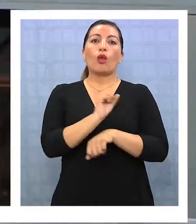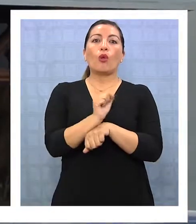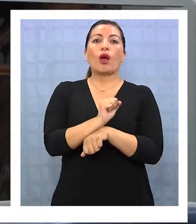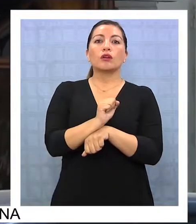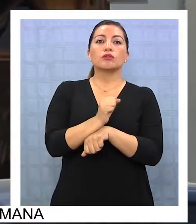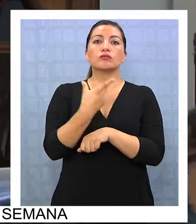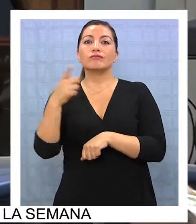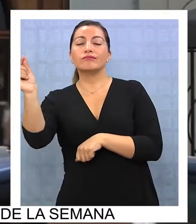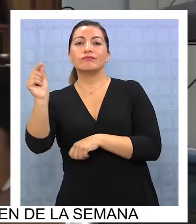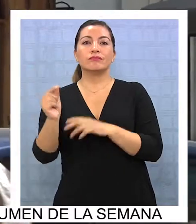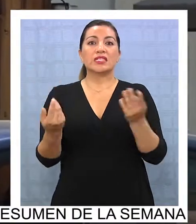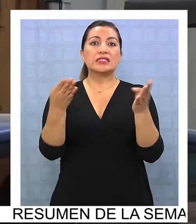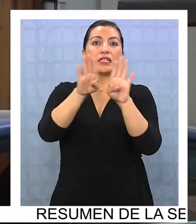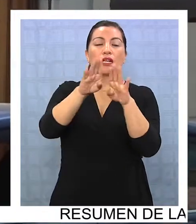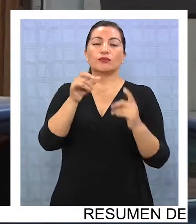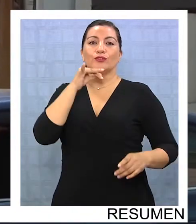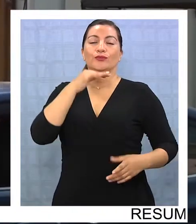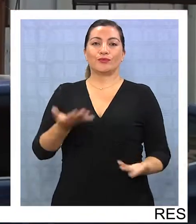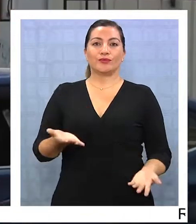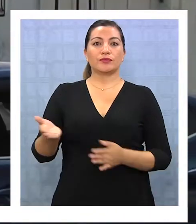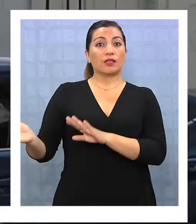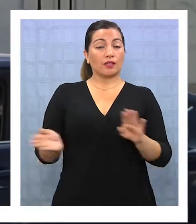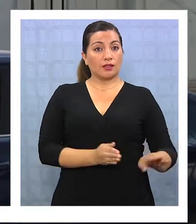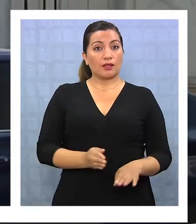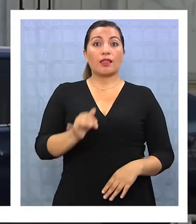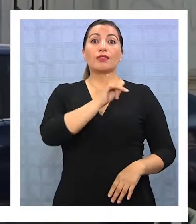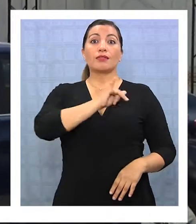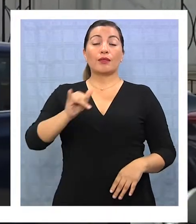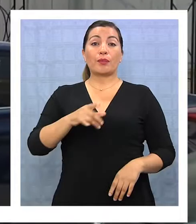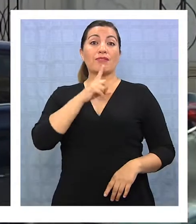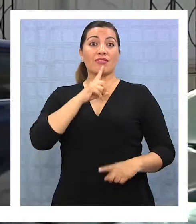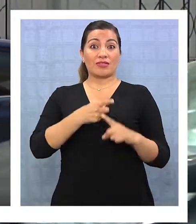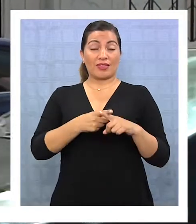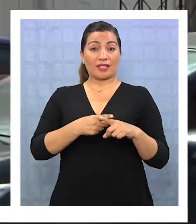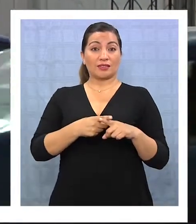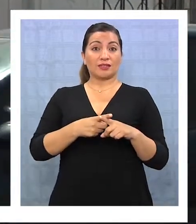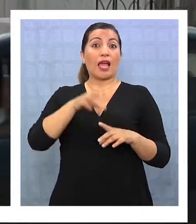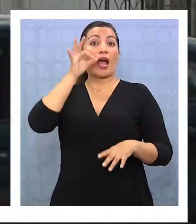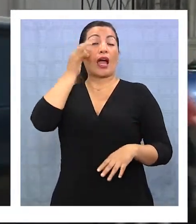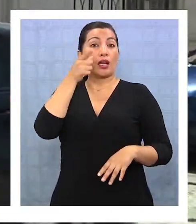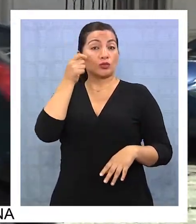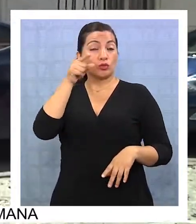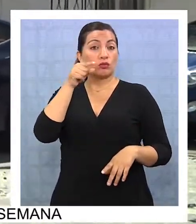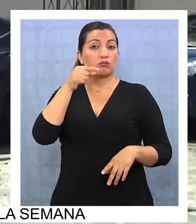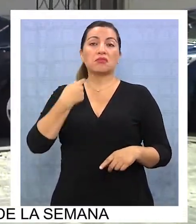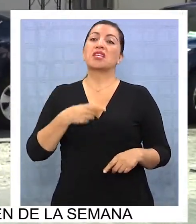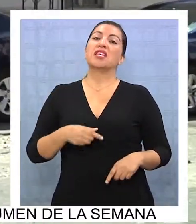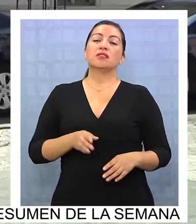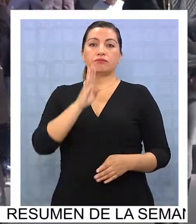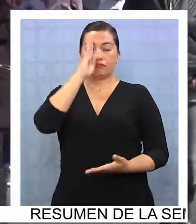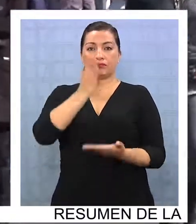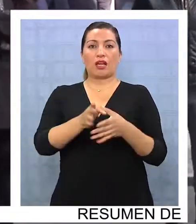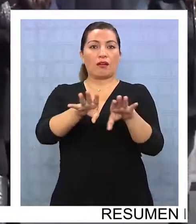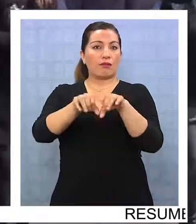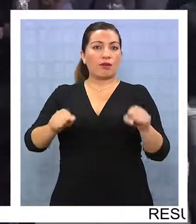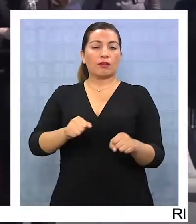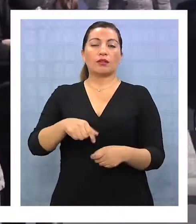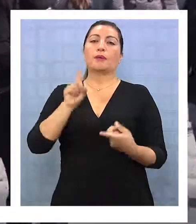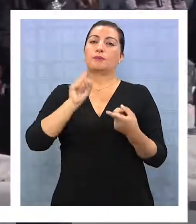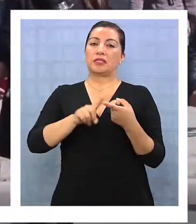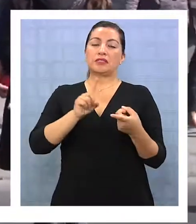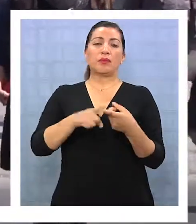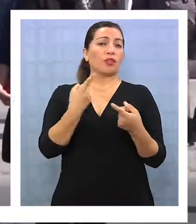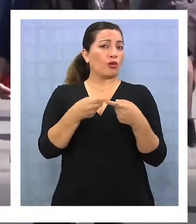movernos, salir de acá, cerrar la cabina. Finalmente, la agrupación de taxistas acordó participar activamente del simulacro, como muchas